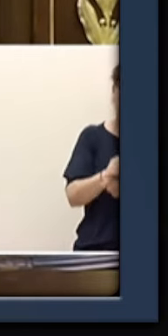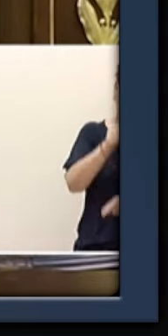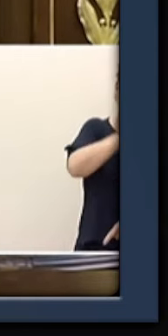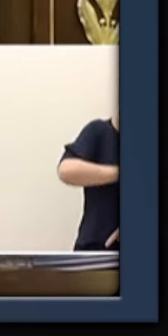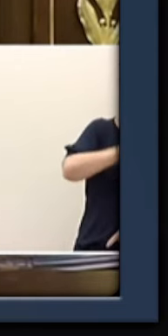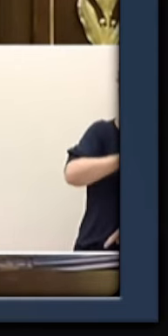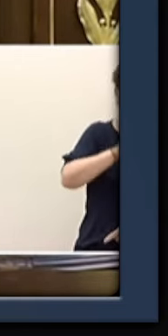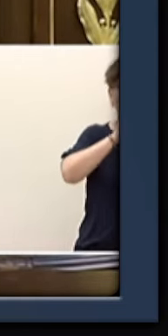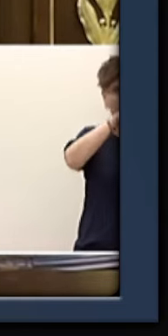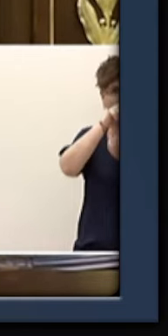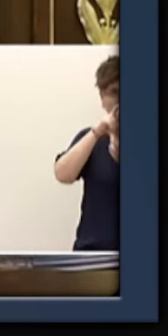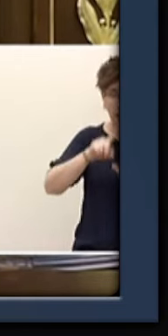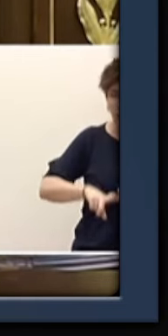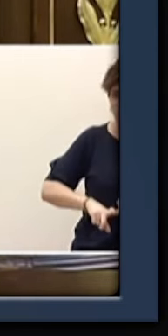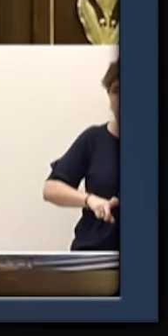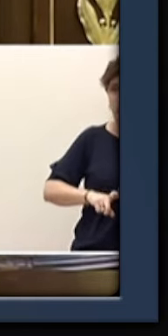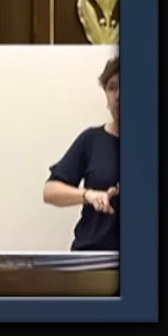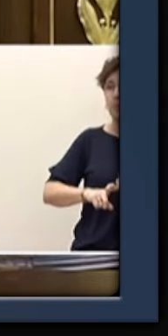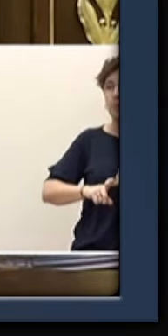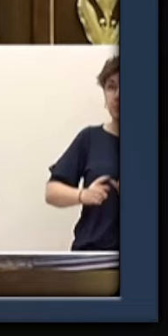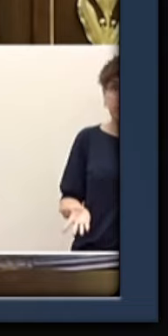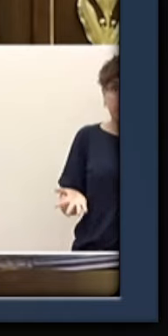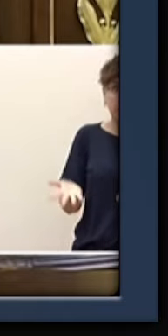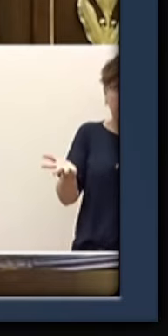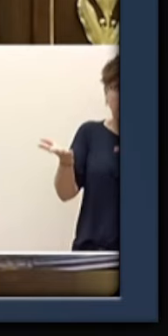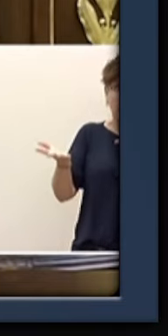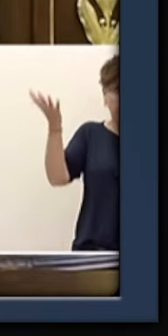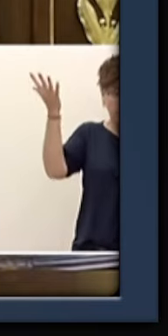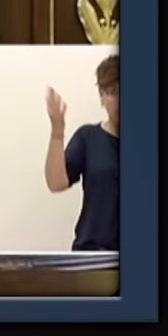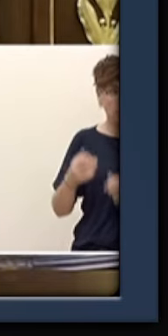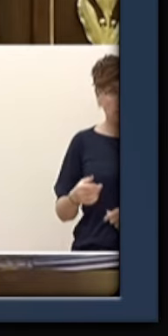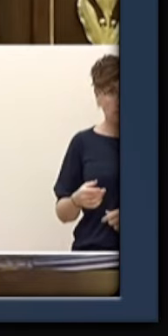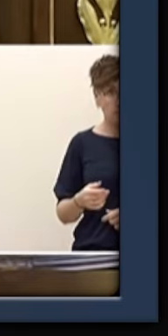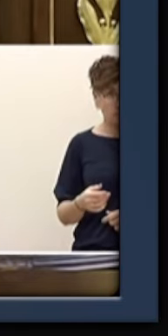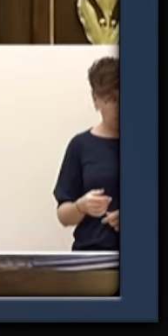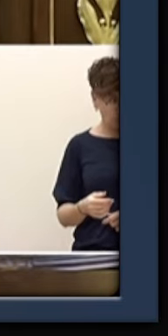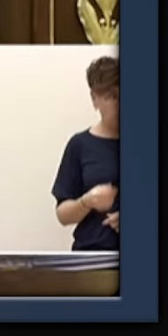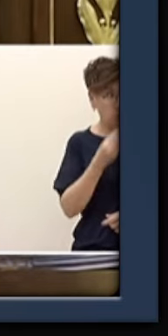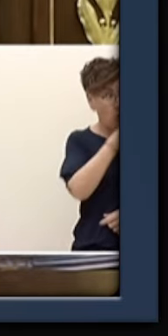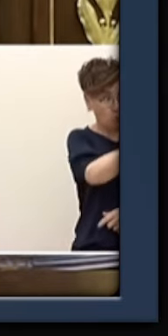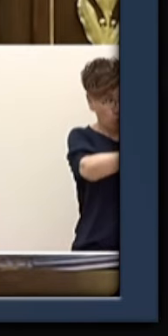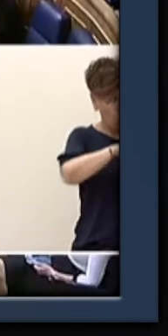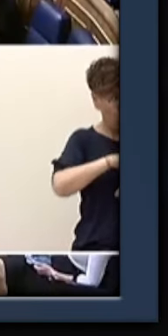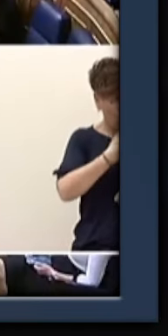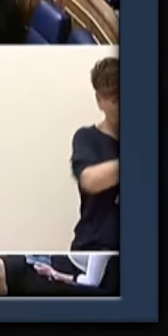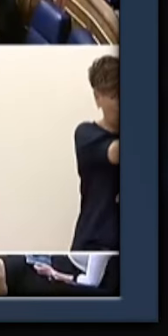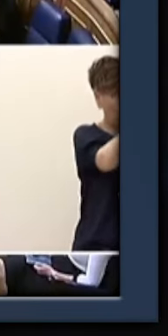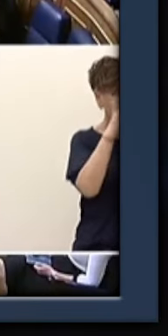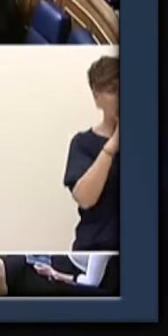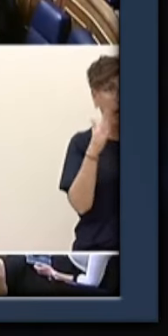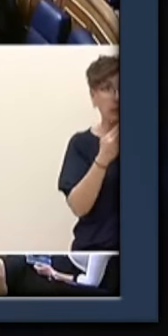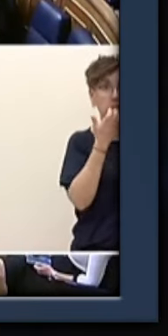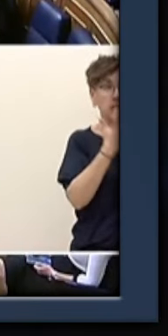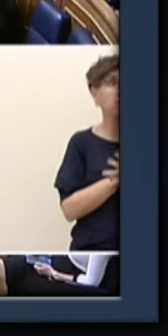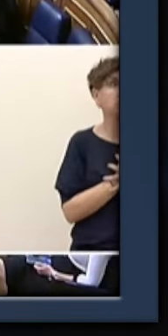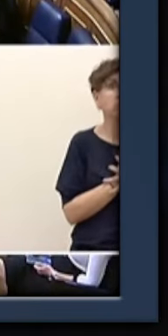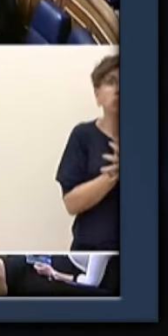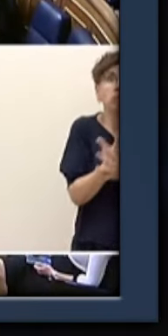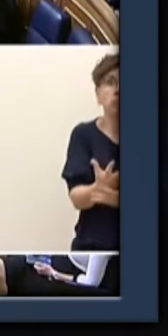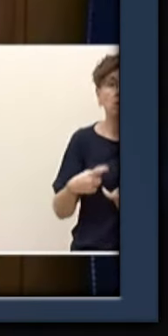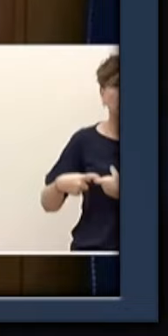suben. Métalos ustedes en sus casas si son tan filántropos y tan solidarios. Acójalos en las casas del pueblo.